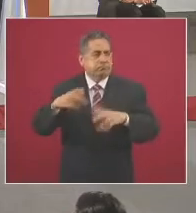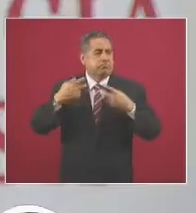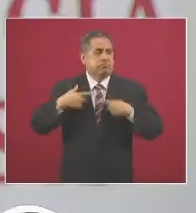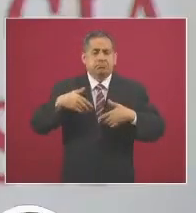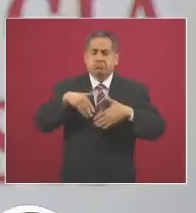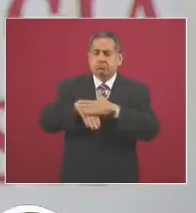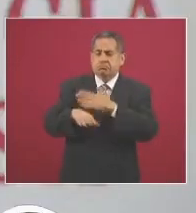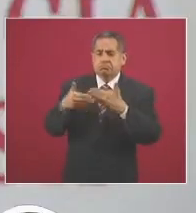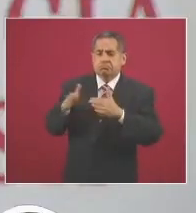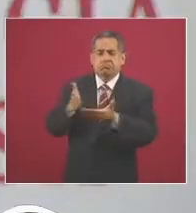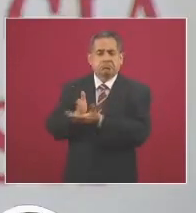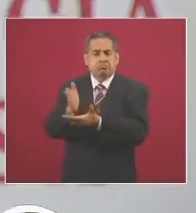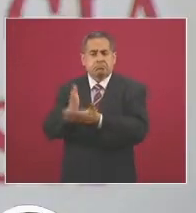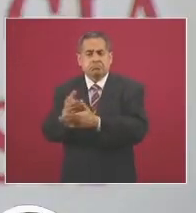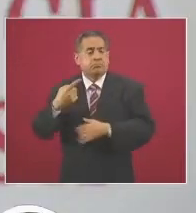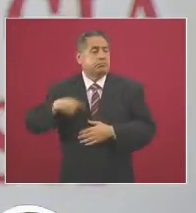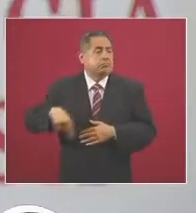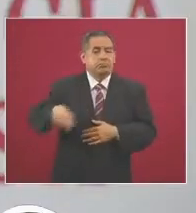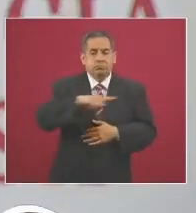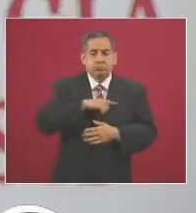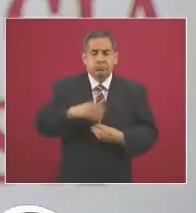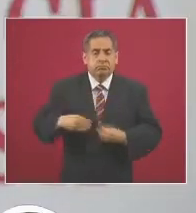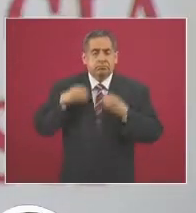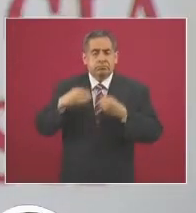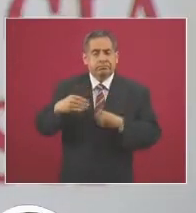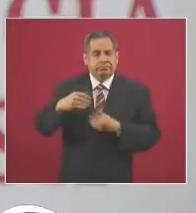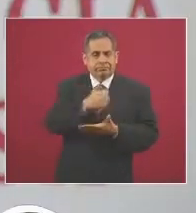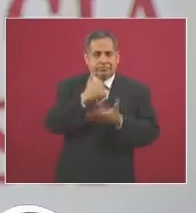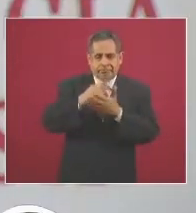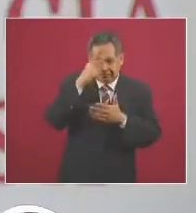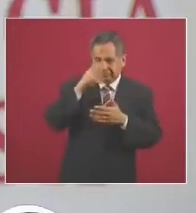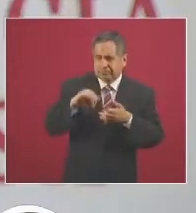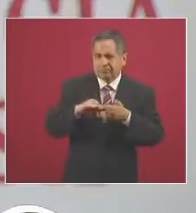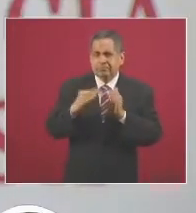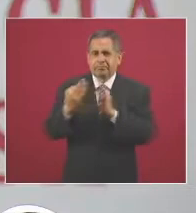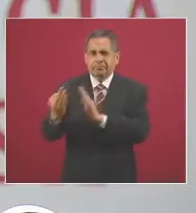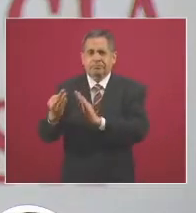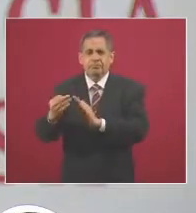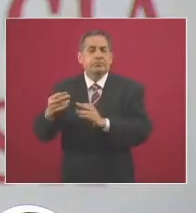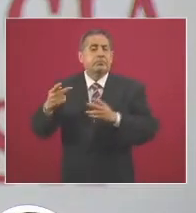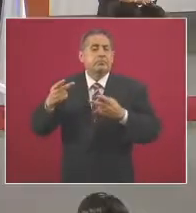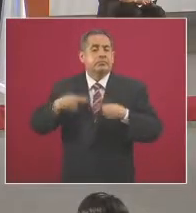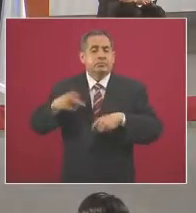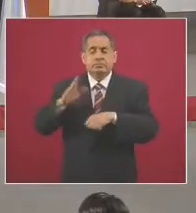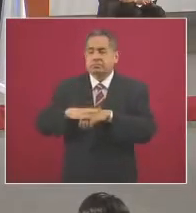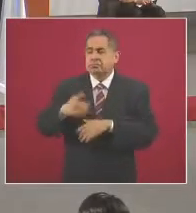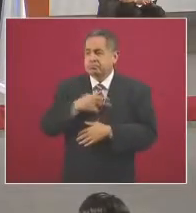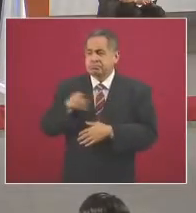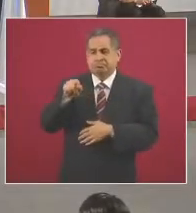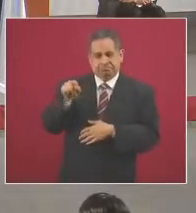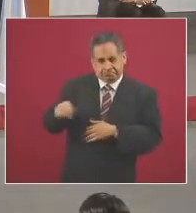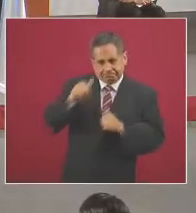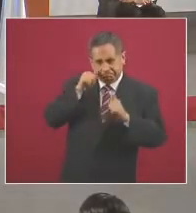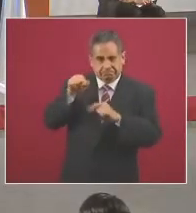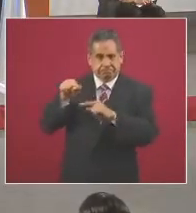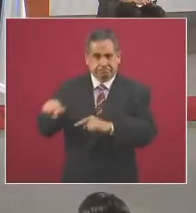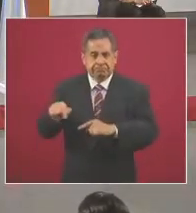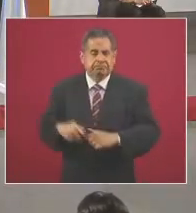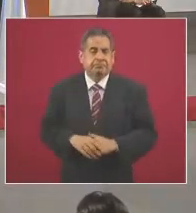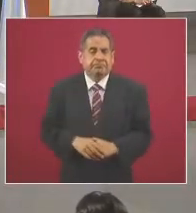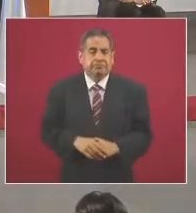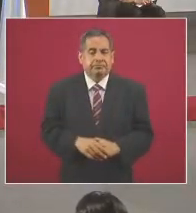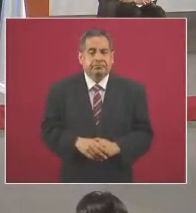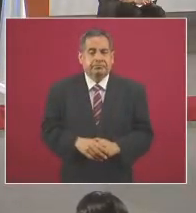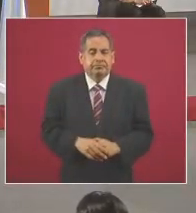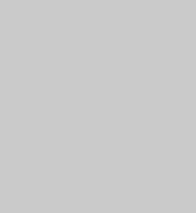Contendrá áreas de refugio de especies de vida silvestre, acuáticas y también de aves. Además, el director comentó cuáles son las actividades